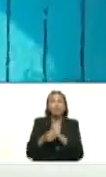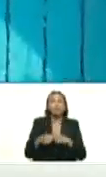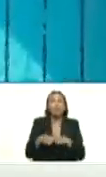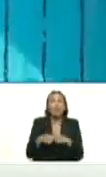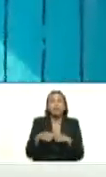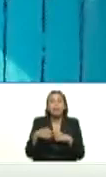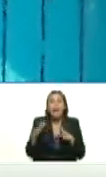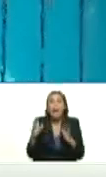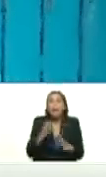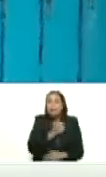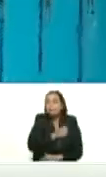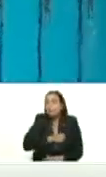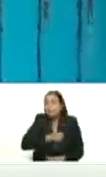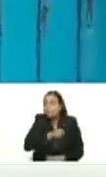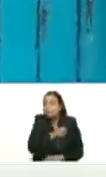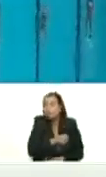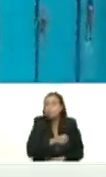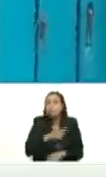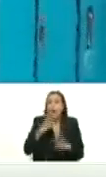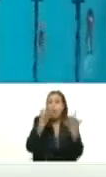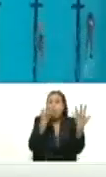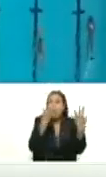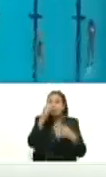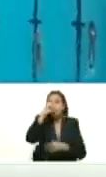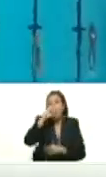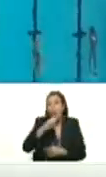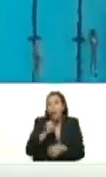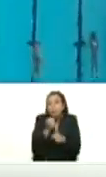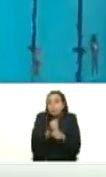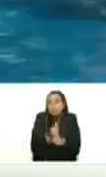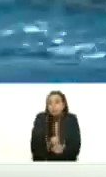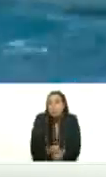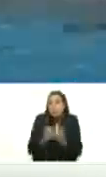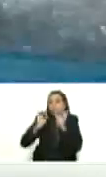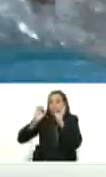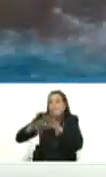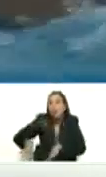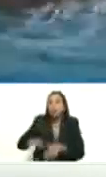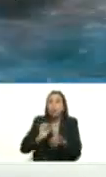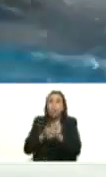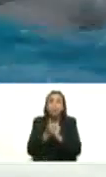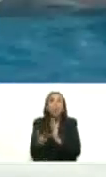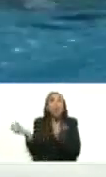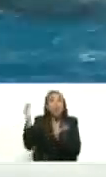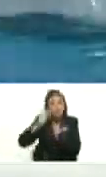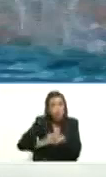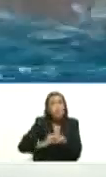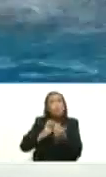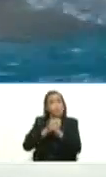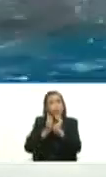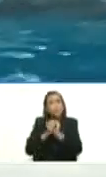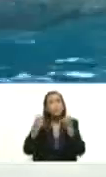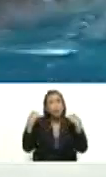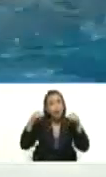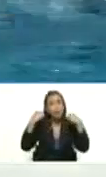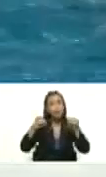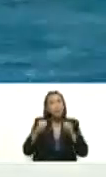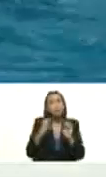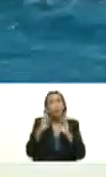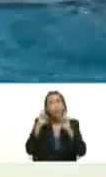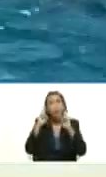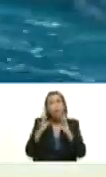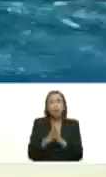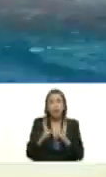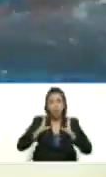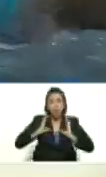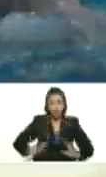tuvieron lamentablemente en estos 8 años que dejar el deporte que vuelvan mira el